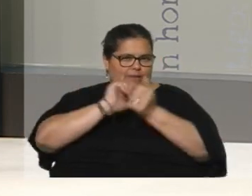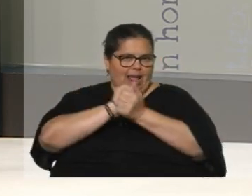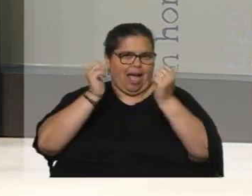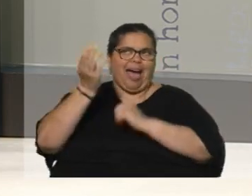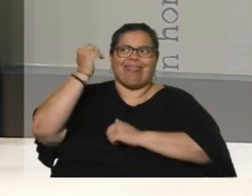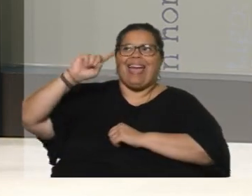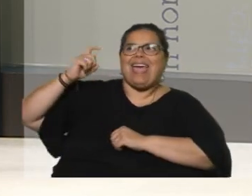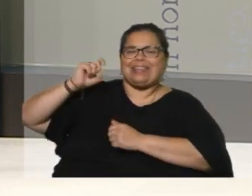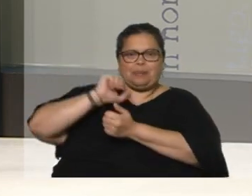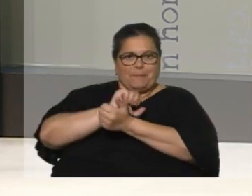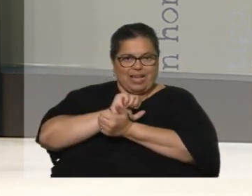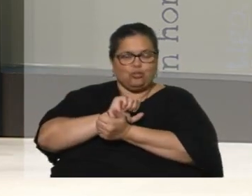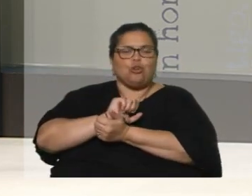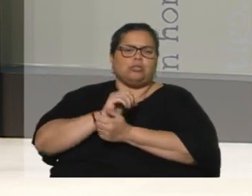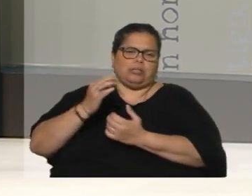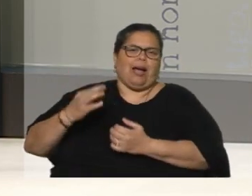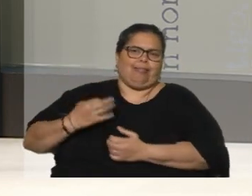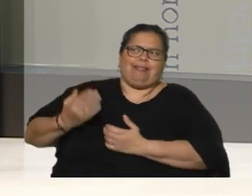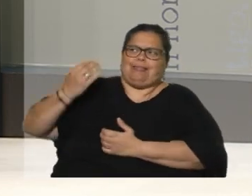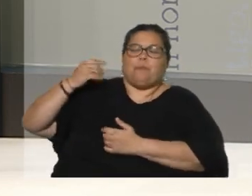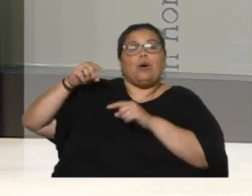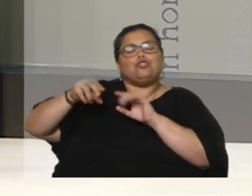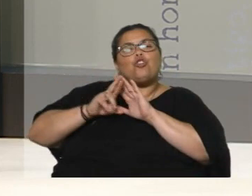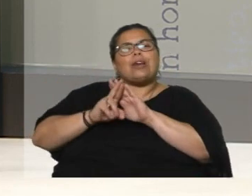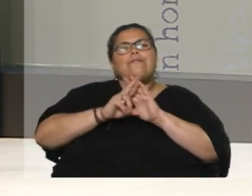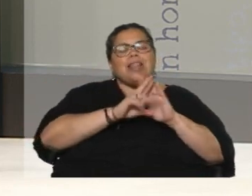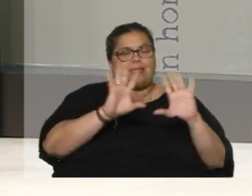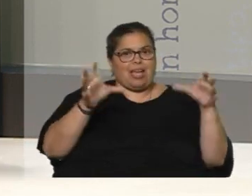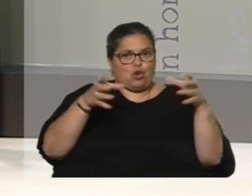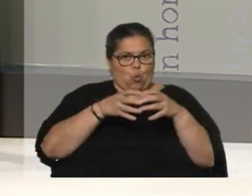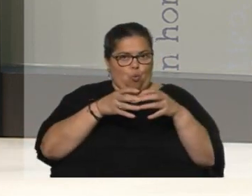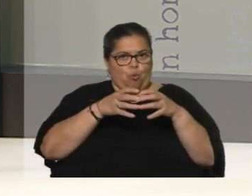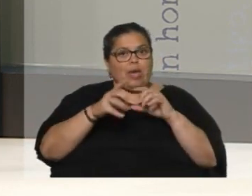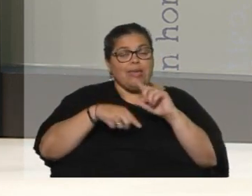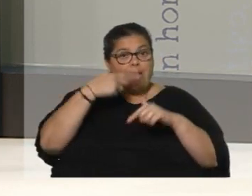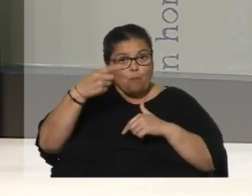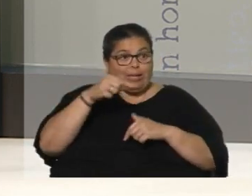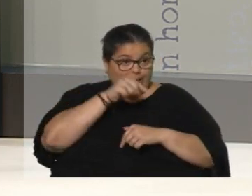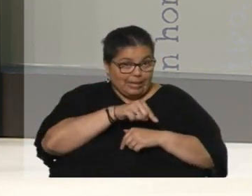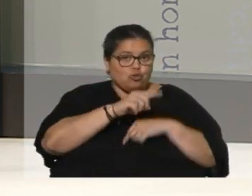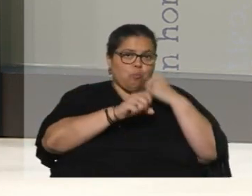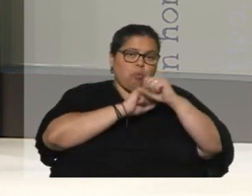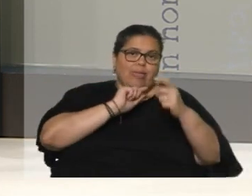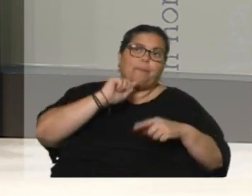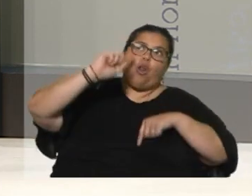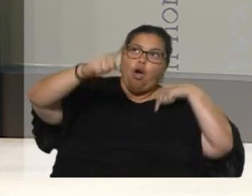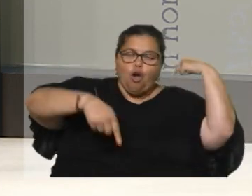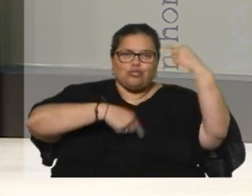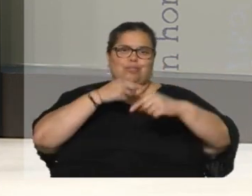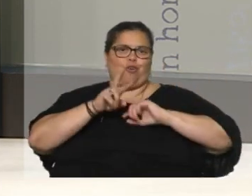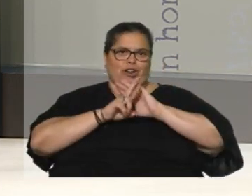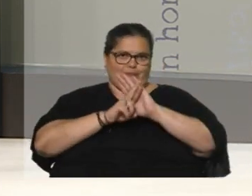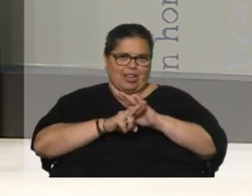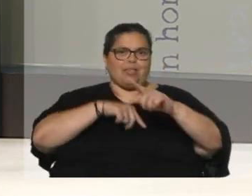se entendió que estaban preparados y son los referentes del grupo y después seguramente ellos pasen a ser referentes para otros que vendrán.